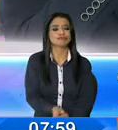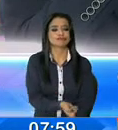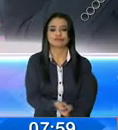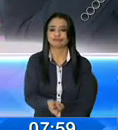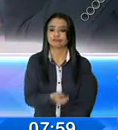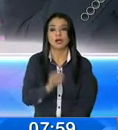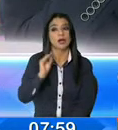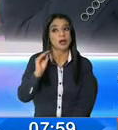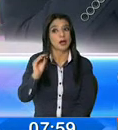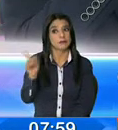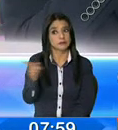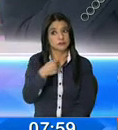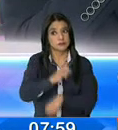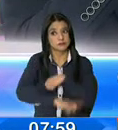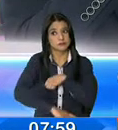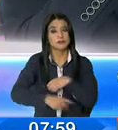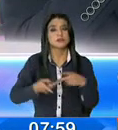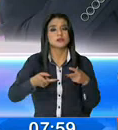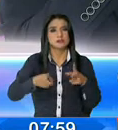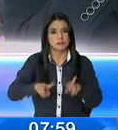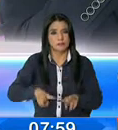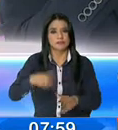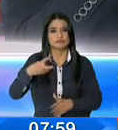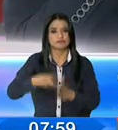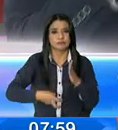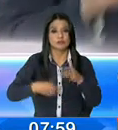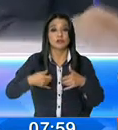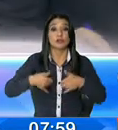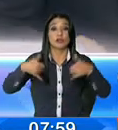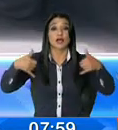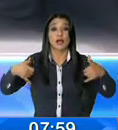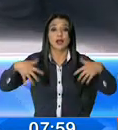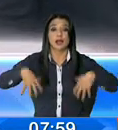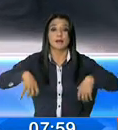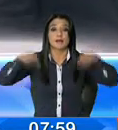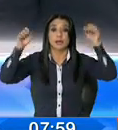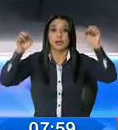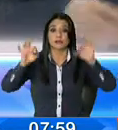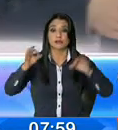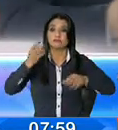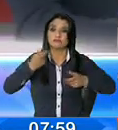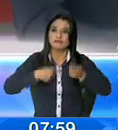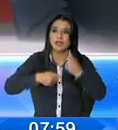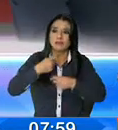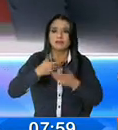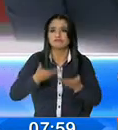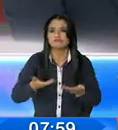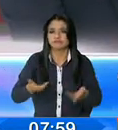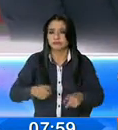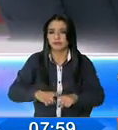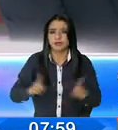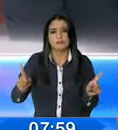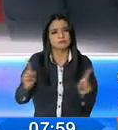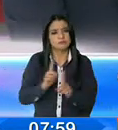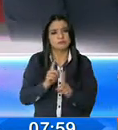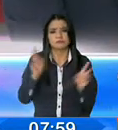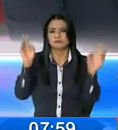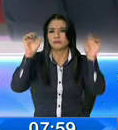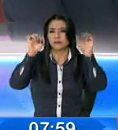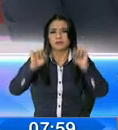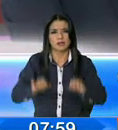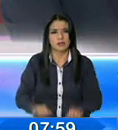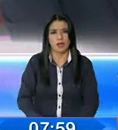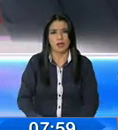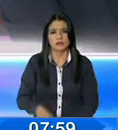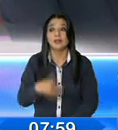les hemos sancionado, y también estamos sancionando a estos locales que no son de primera necesidad y pedimos que, por favor, luego vamos a ver la